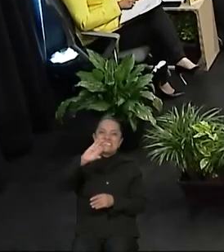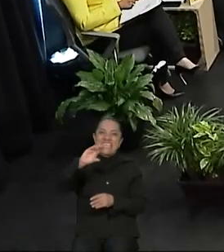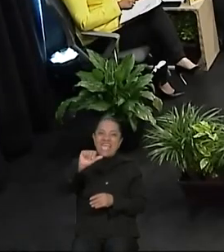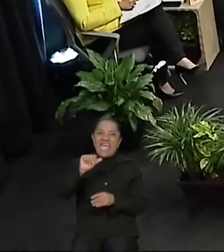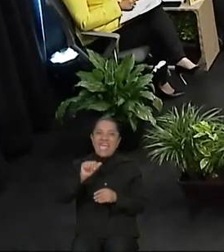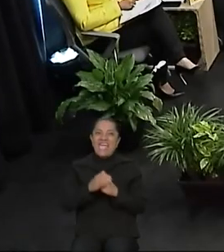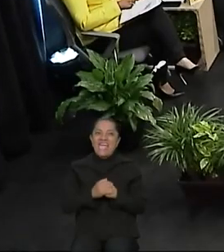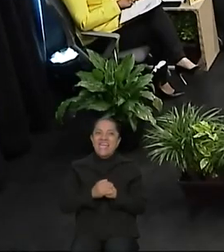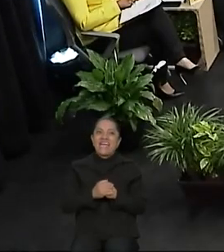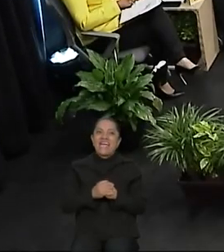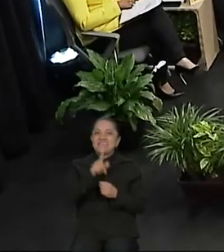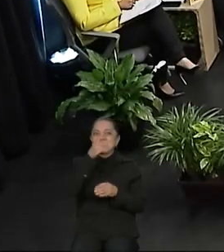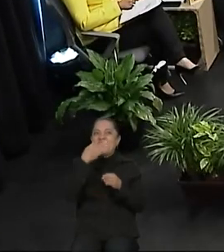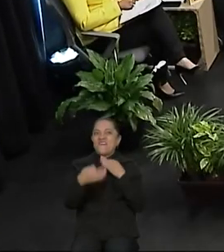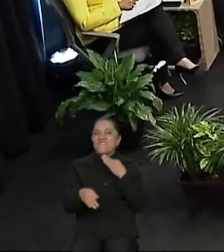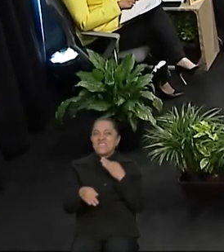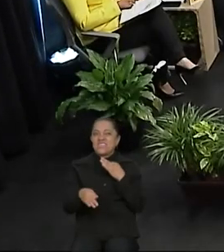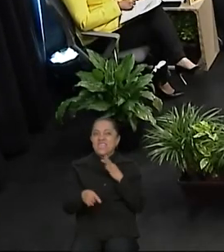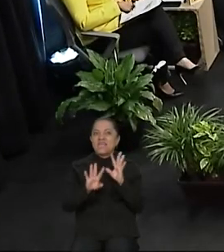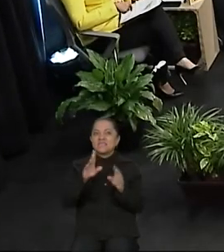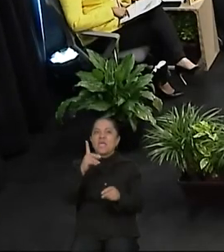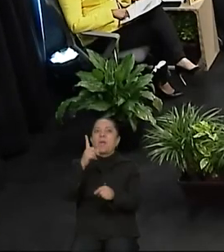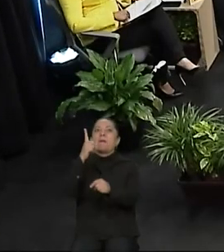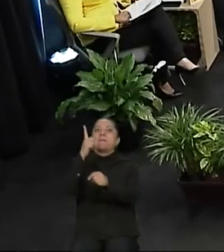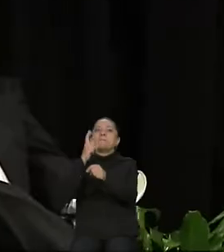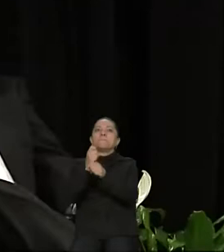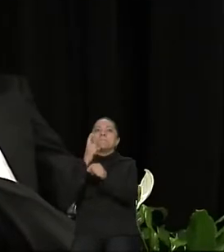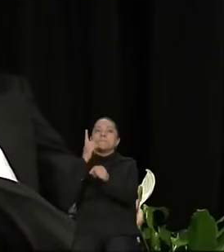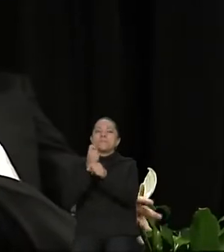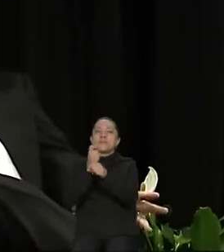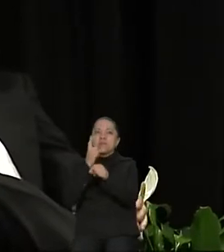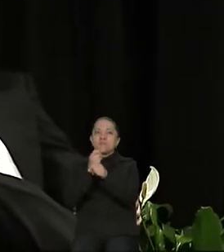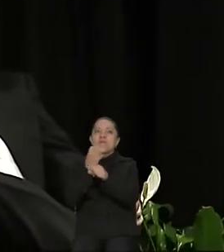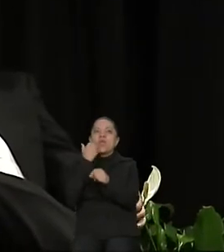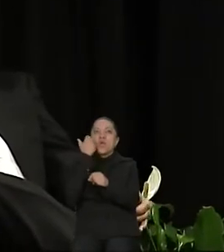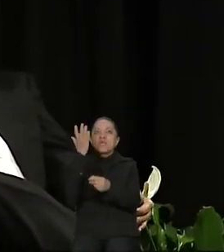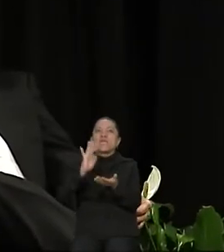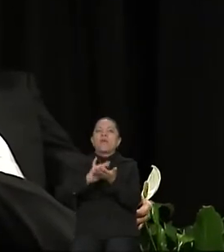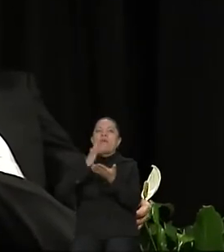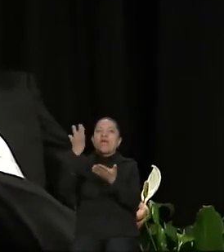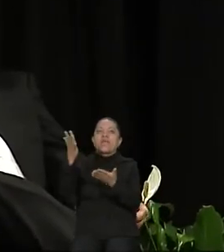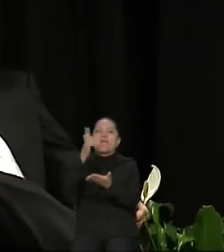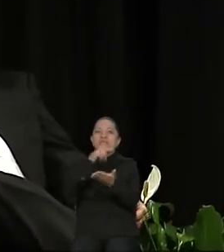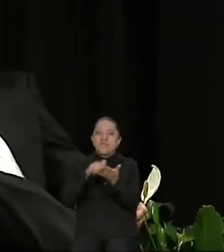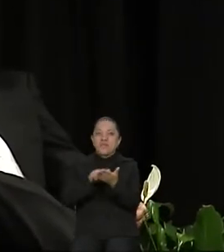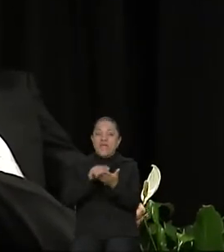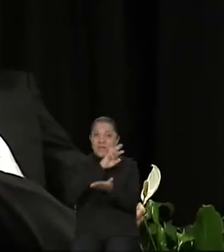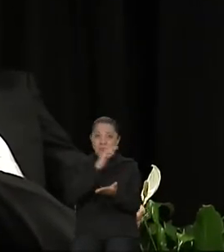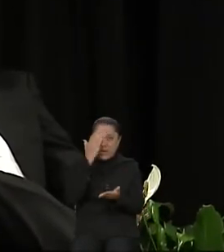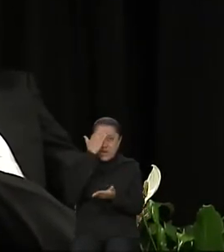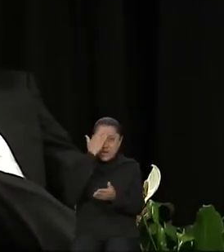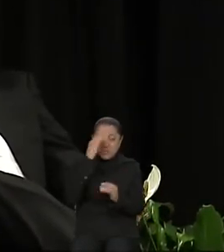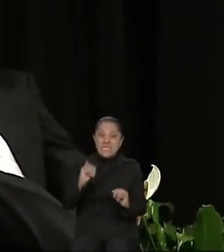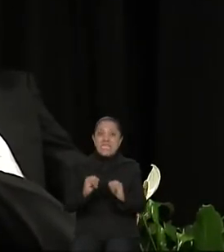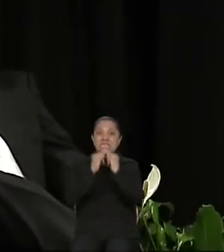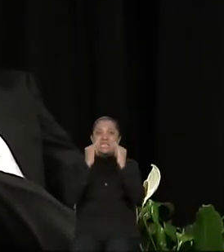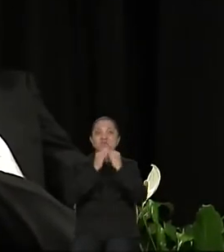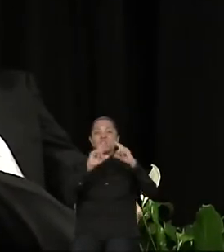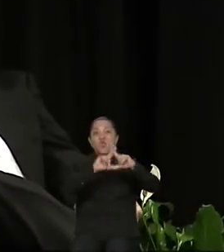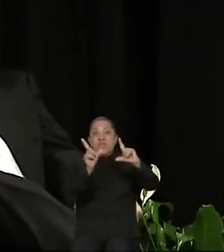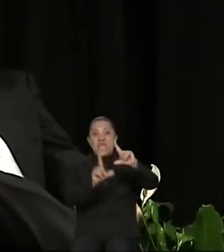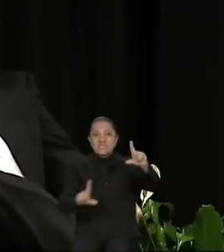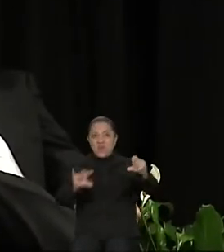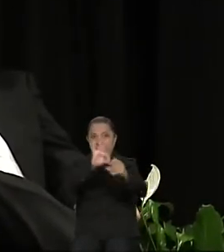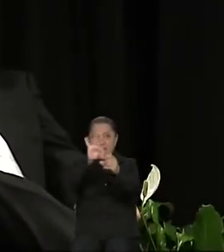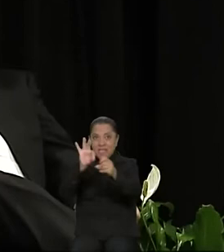candidata. Primero quiero agradecer el espacio, quiero hacer un reconocimiento al Instituto Nacional Electoral por este